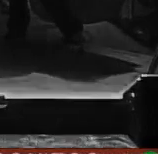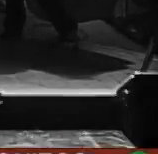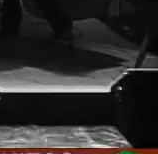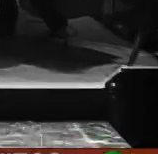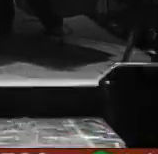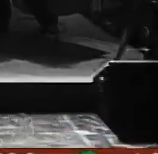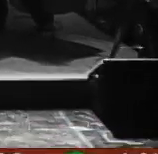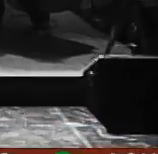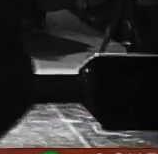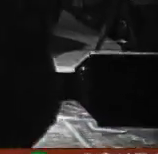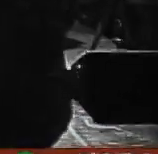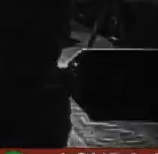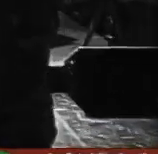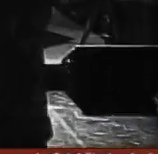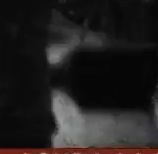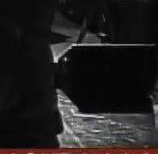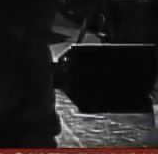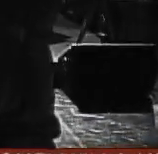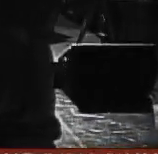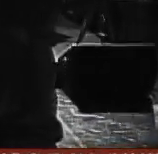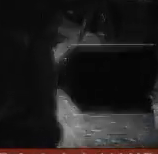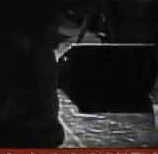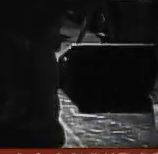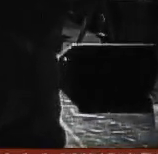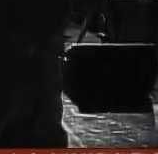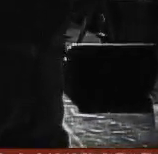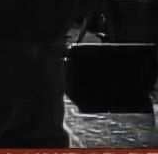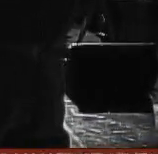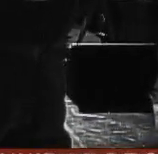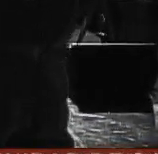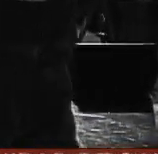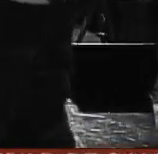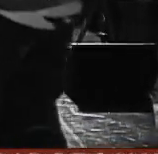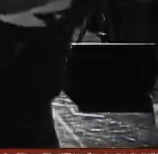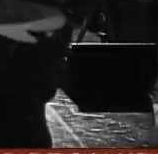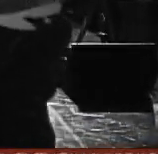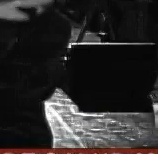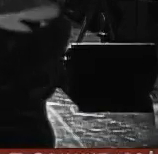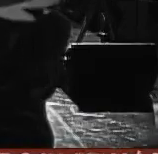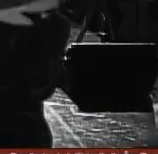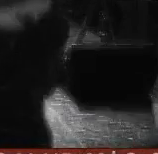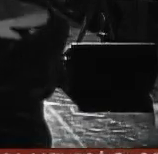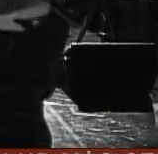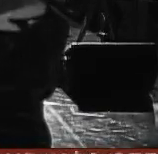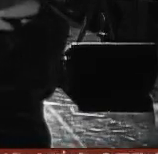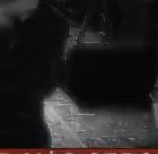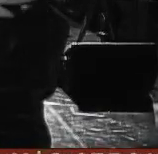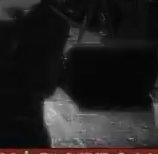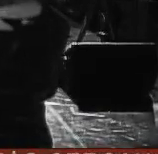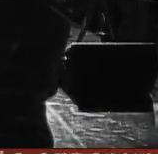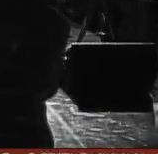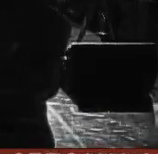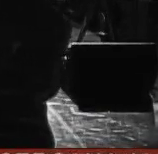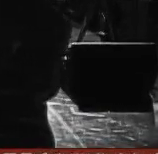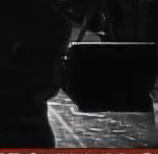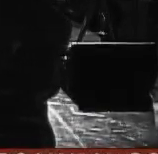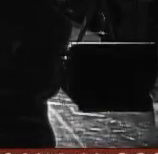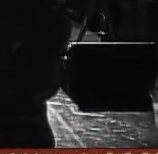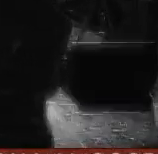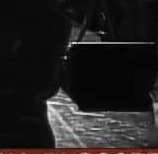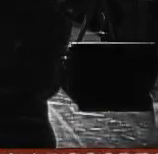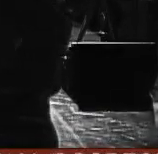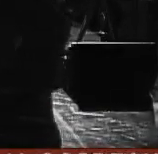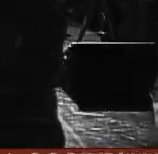en lo personal pues fue muy importante en mi vida en mi corta vida que aún tengo los años maravillosos